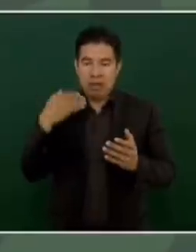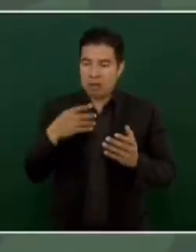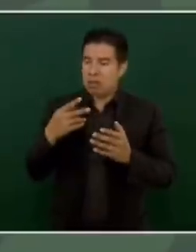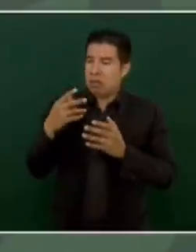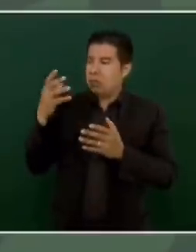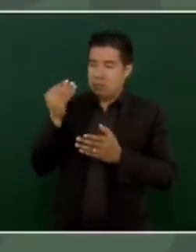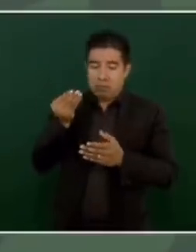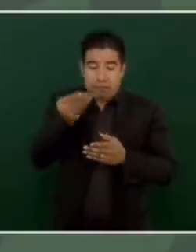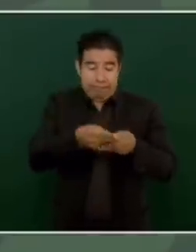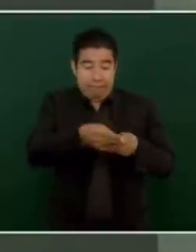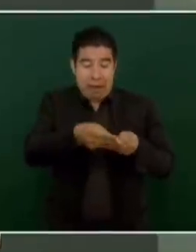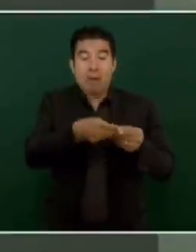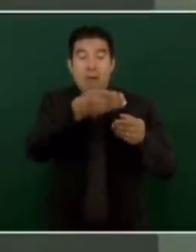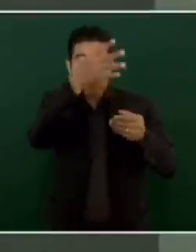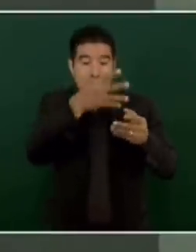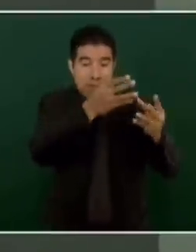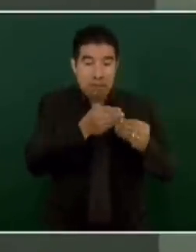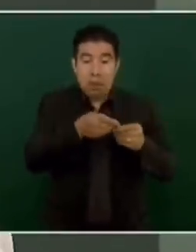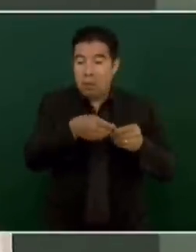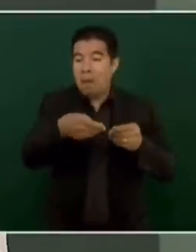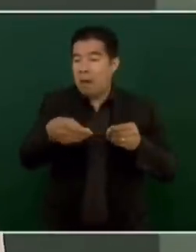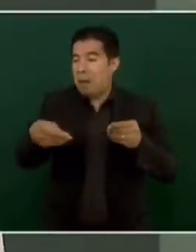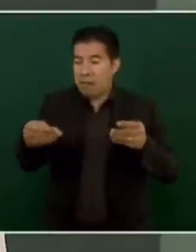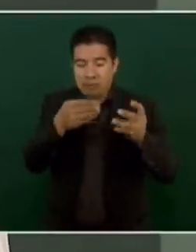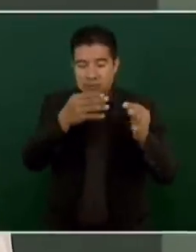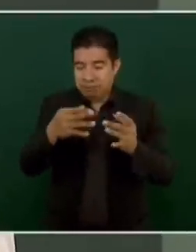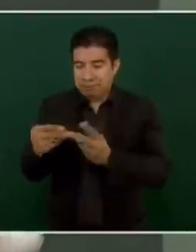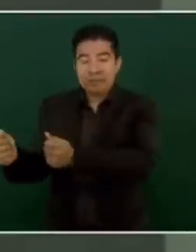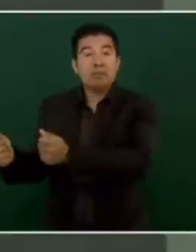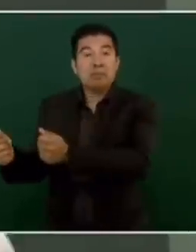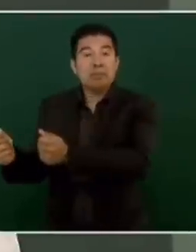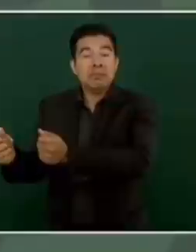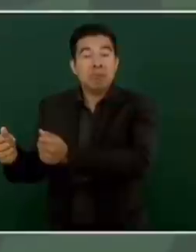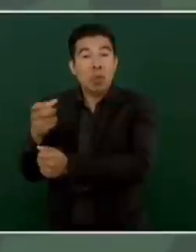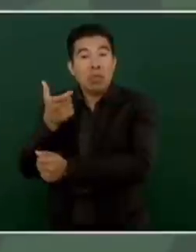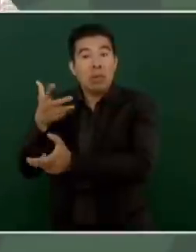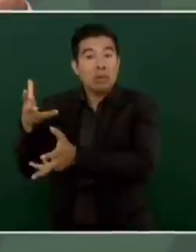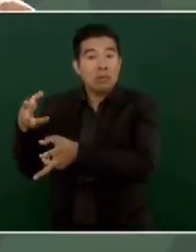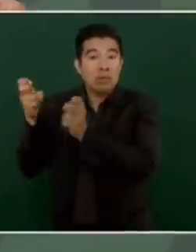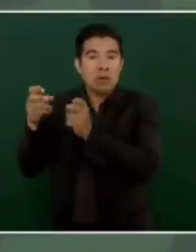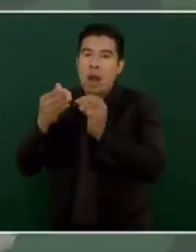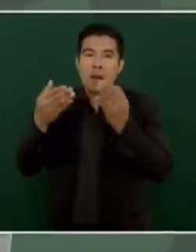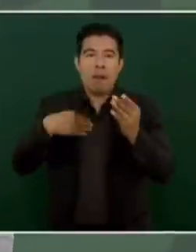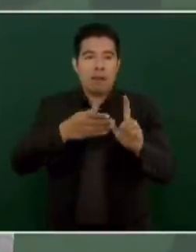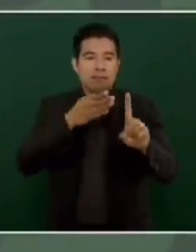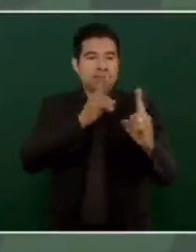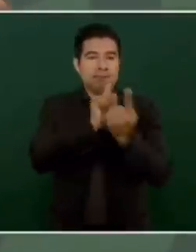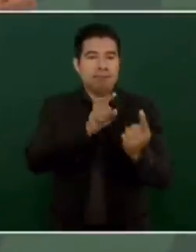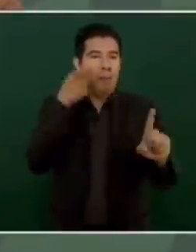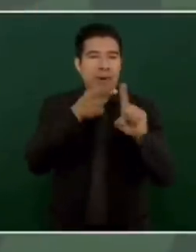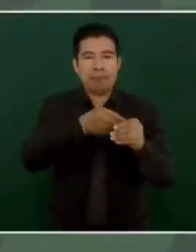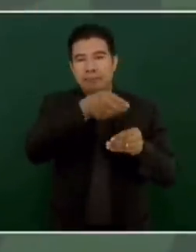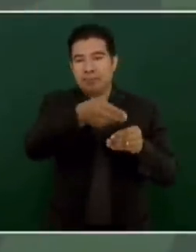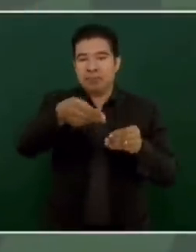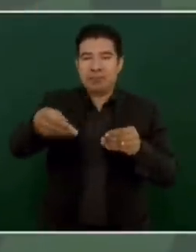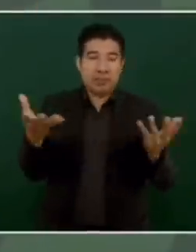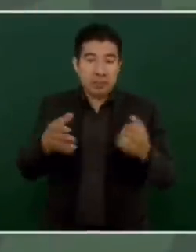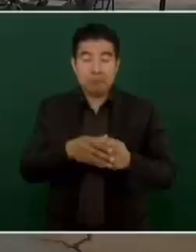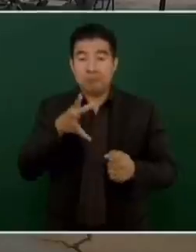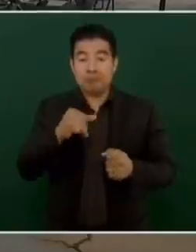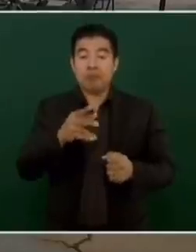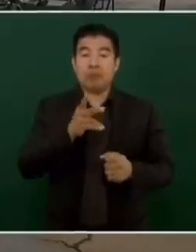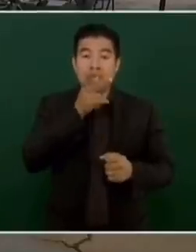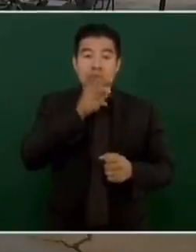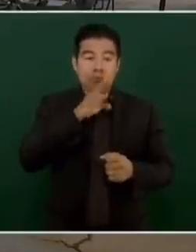pasaba por varias instancias del gobierno federal, estatal y no llegaba, o sea, robaban el dinero. Ahora es directo, se les entrega lo que les corresponde. Y ellos en